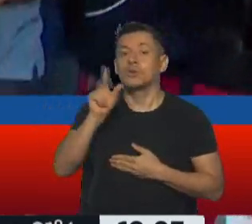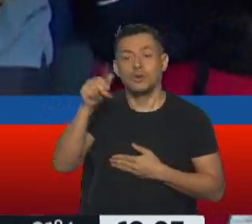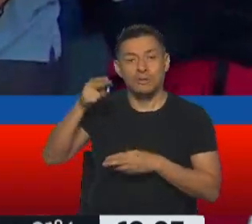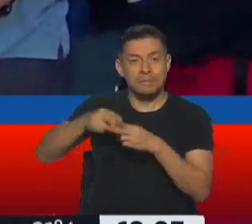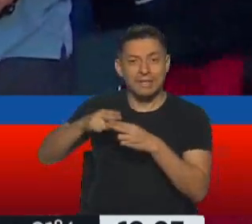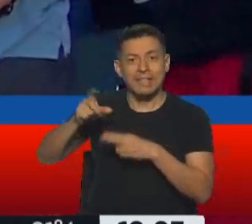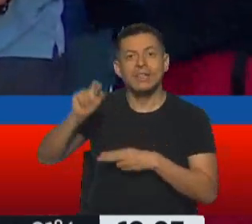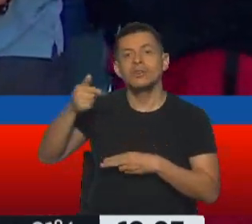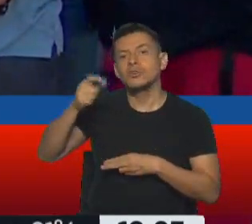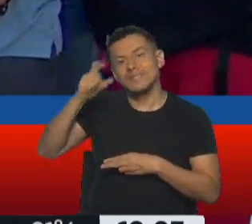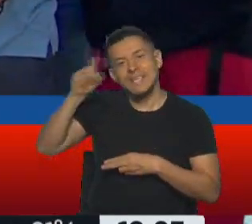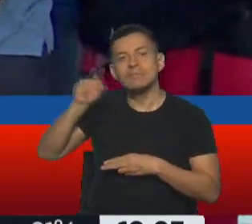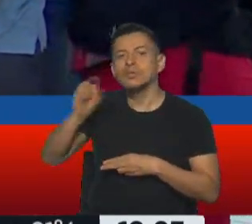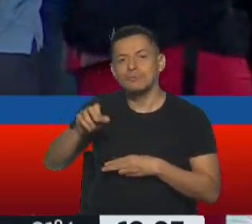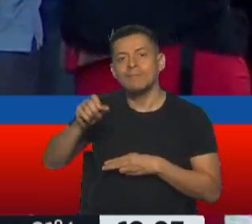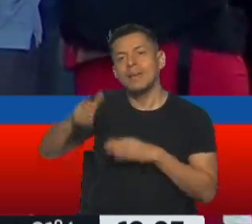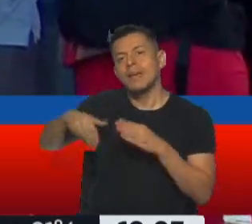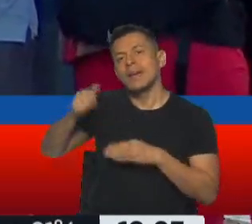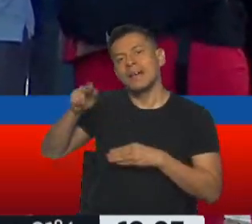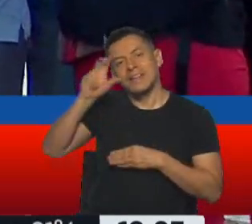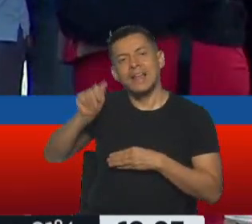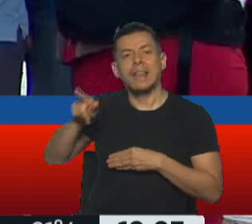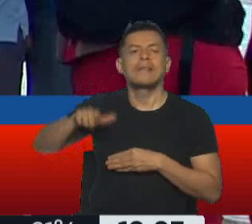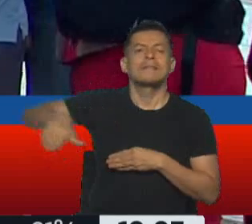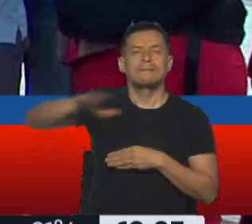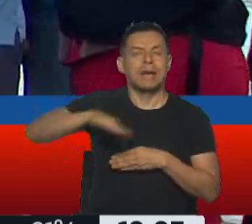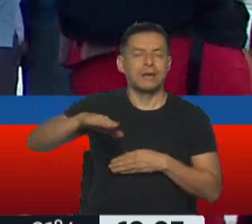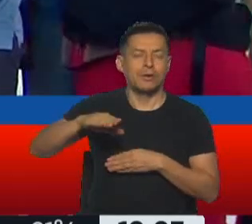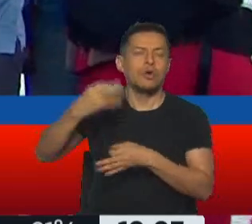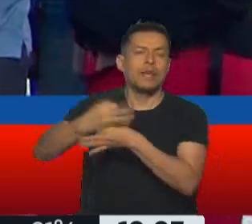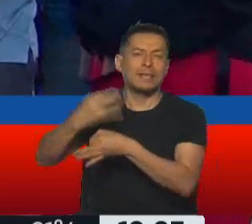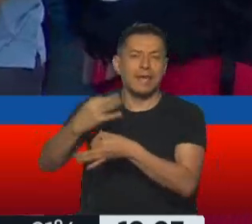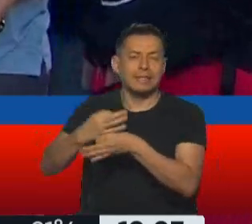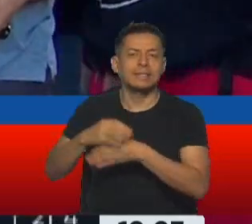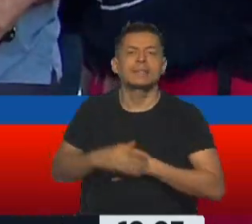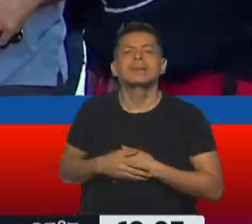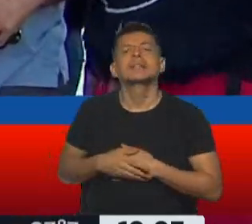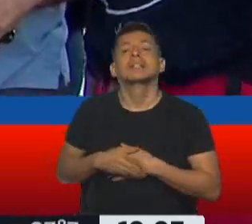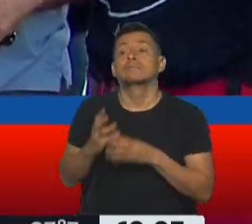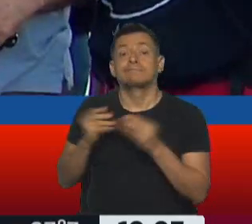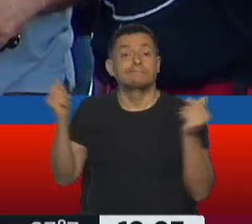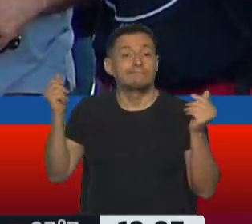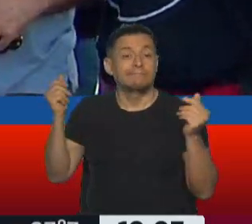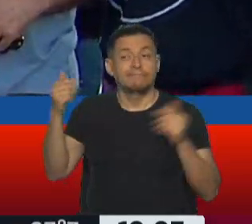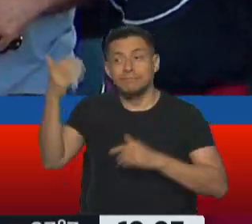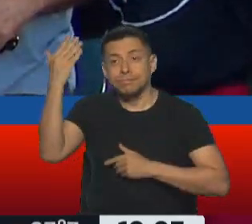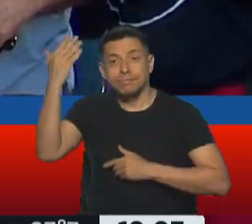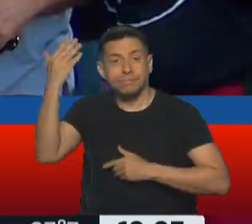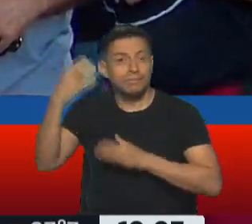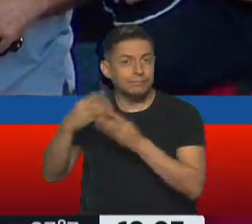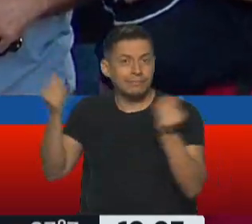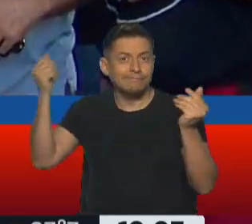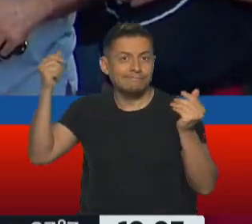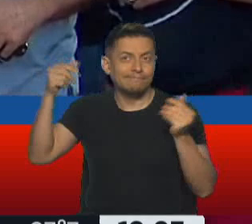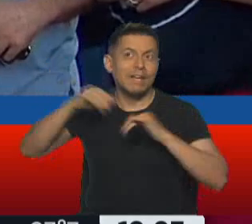de Concepción, Arenal y Conde, en el barrio de Colegiales, cerrando, como decíamos, uno de los últimos actos